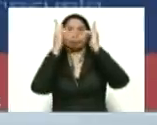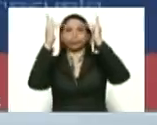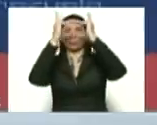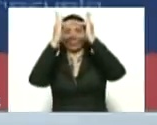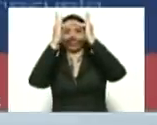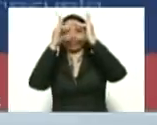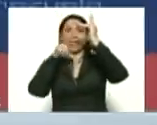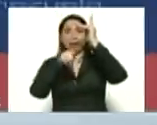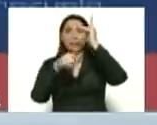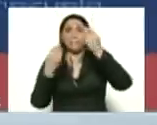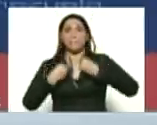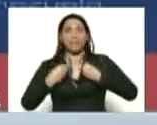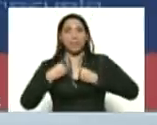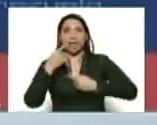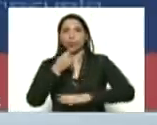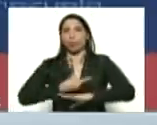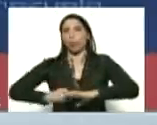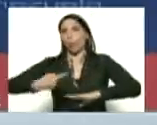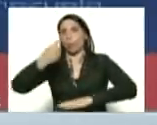vivían ahí vivían todo el día